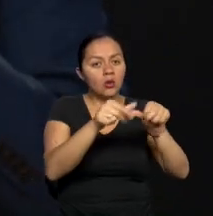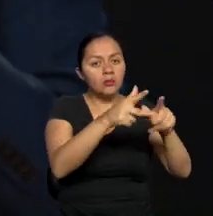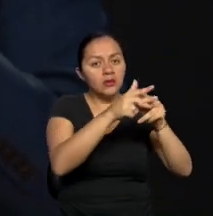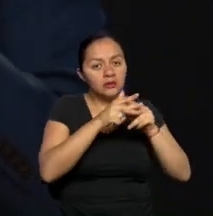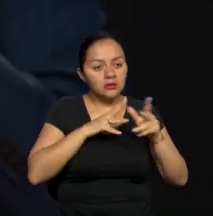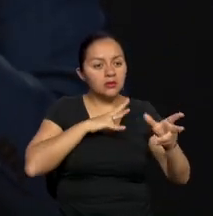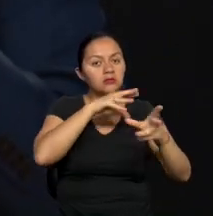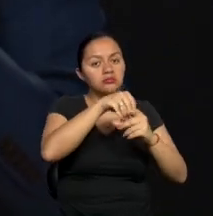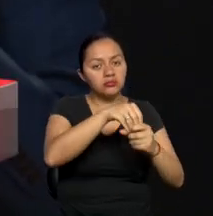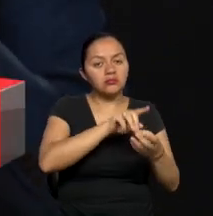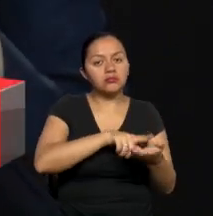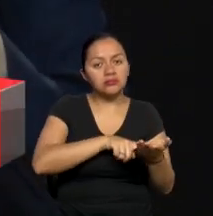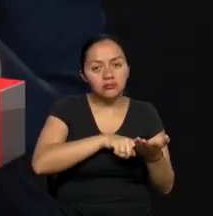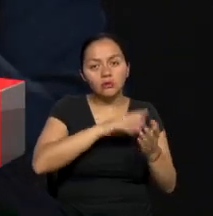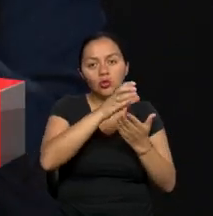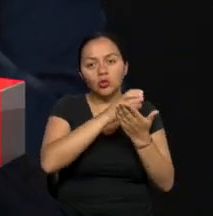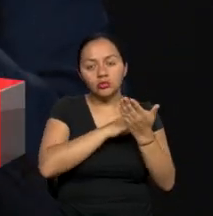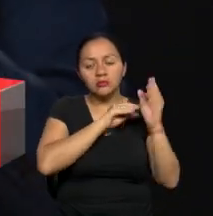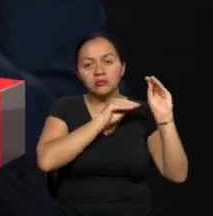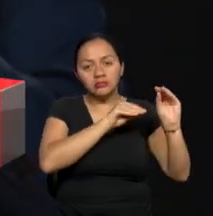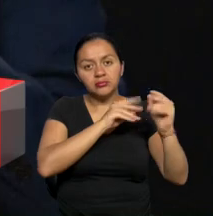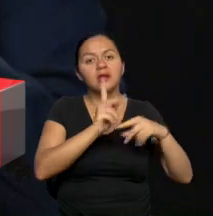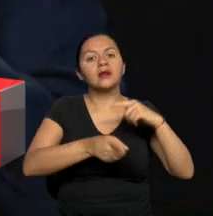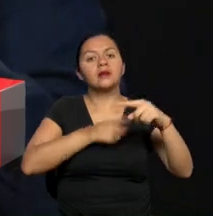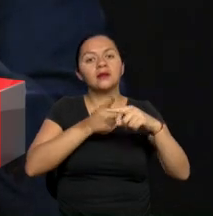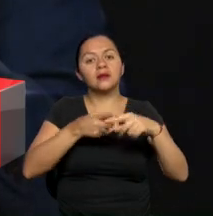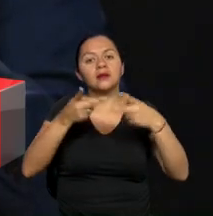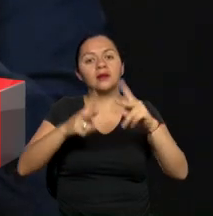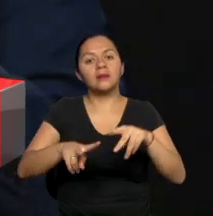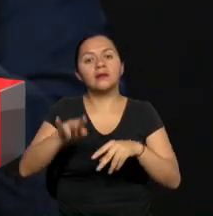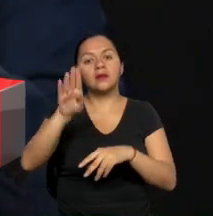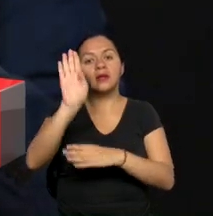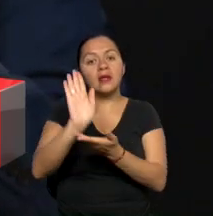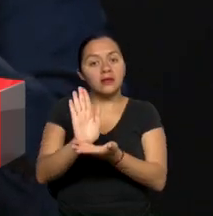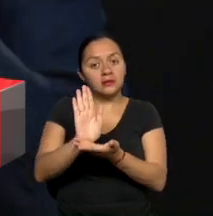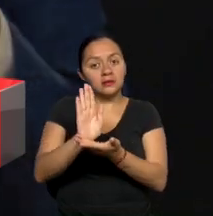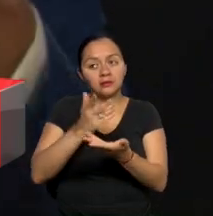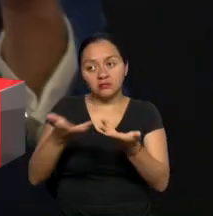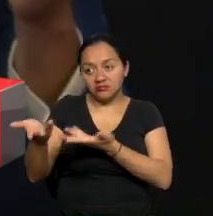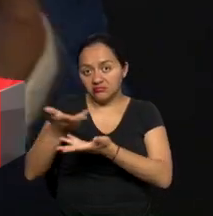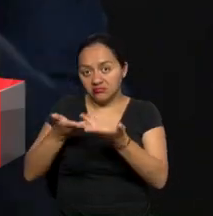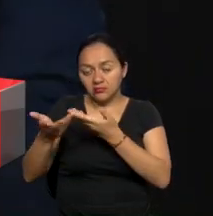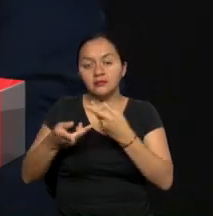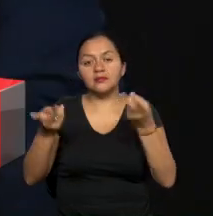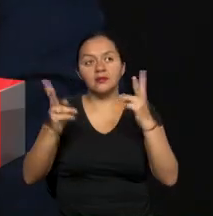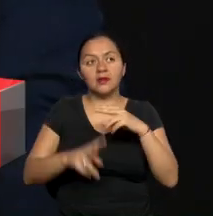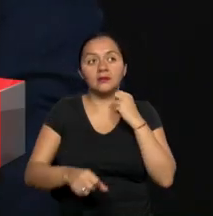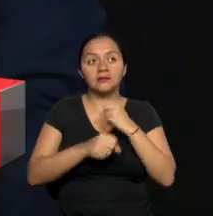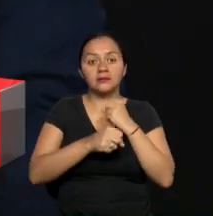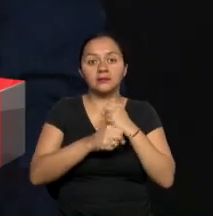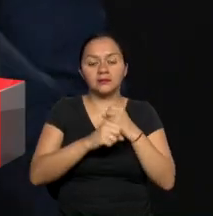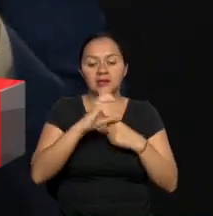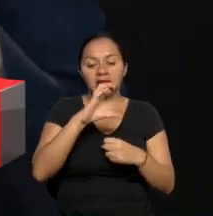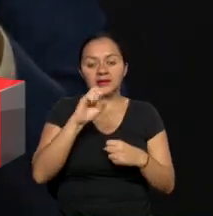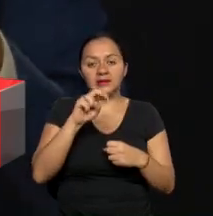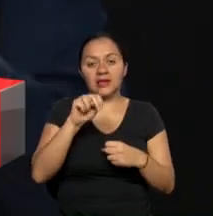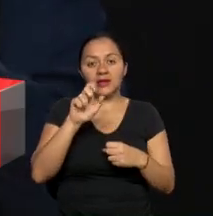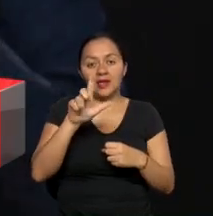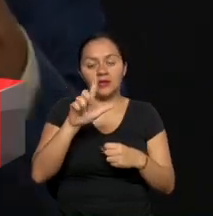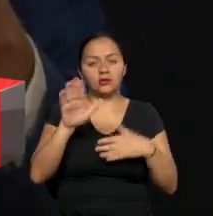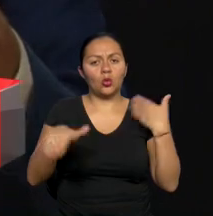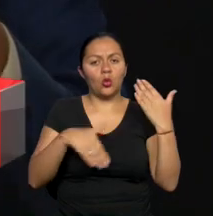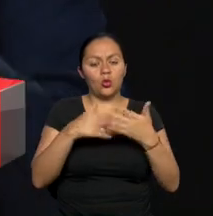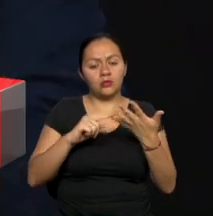ejemplo, hemos conversado con el IES, estamos también trabajando con CENEL, entonces tenemos